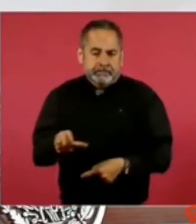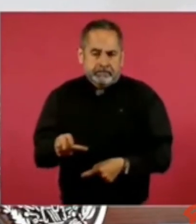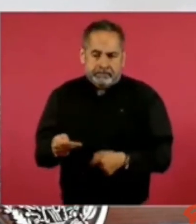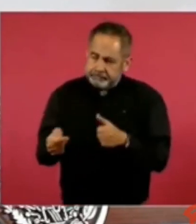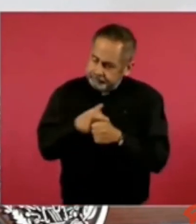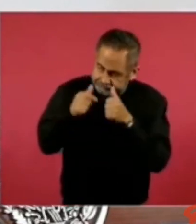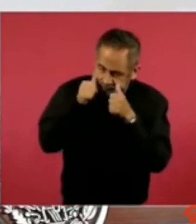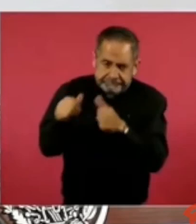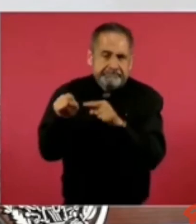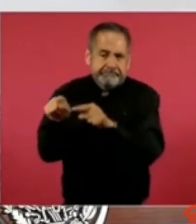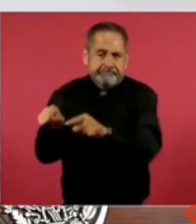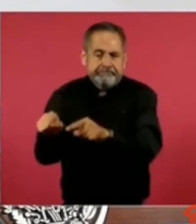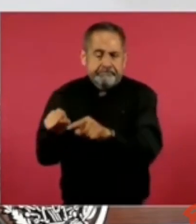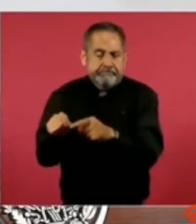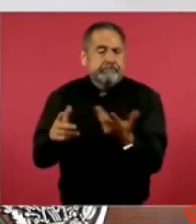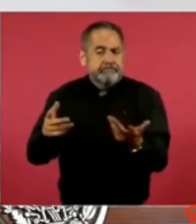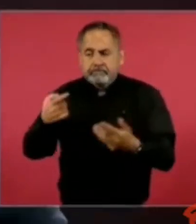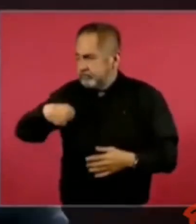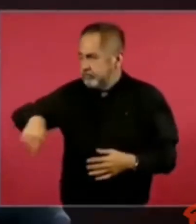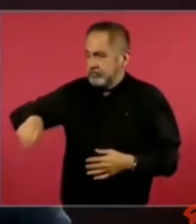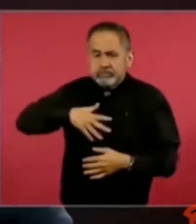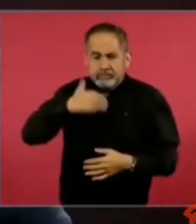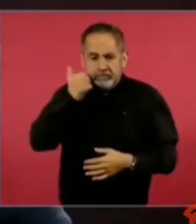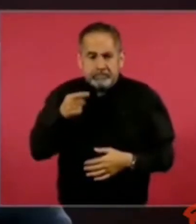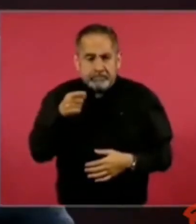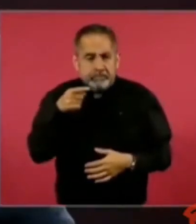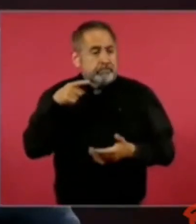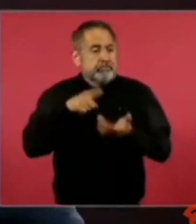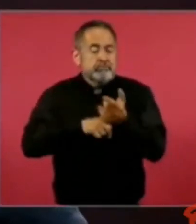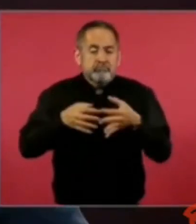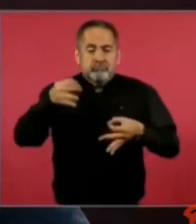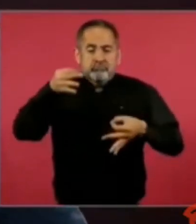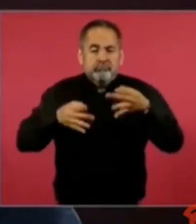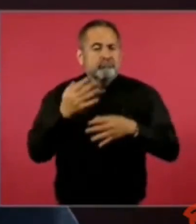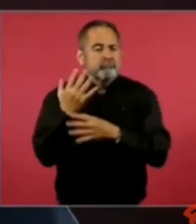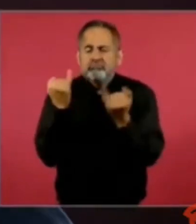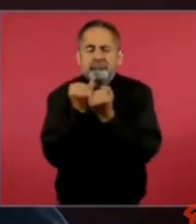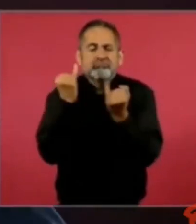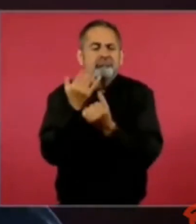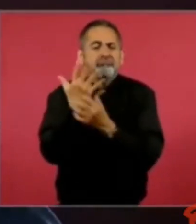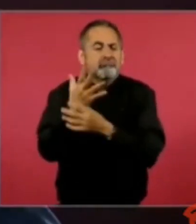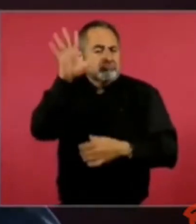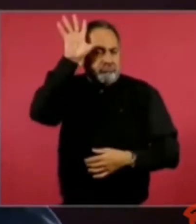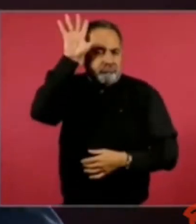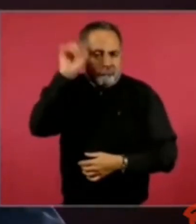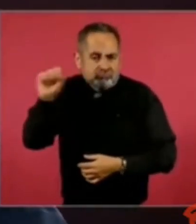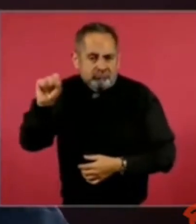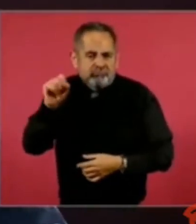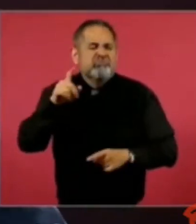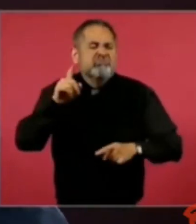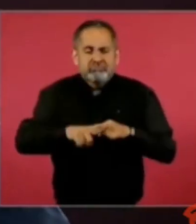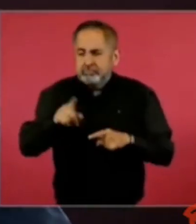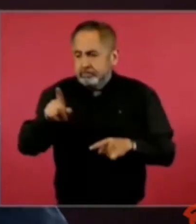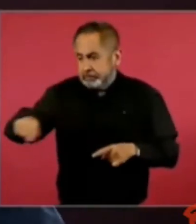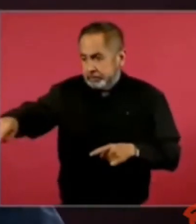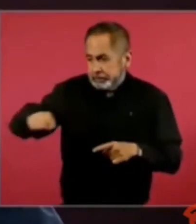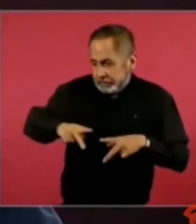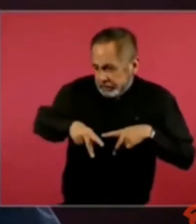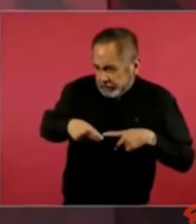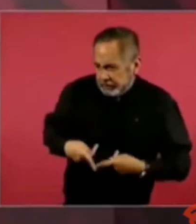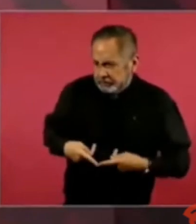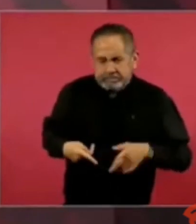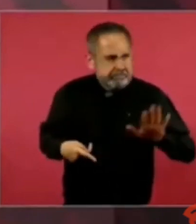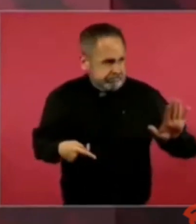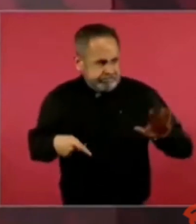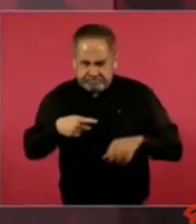Nosotros lo que queremos es que haya tribunales, como decía Morelos, que protejan al débil de los abusos que